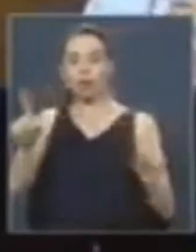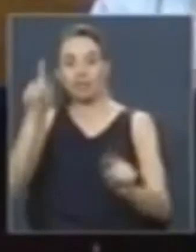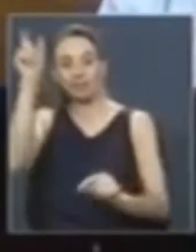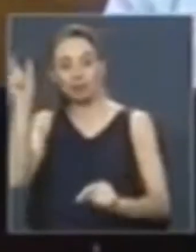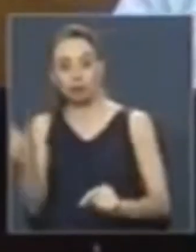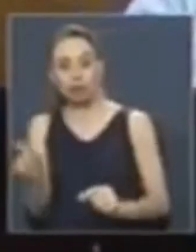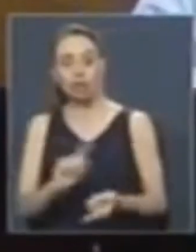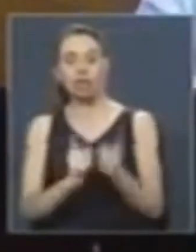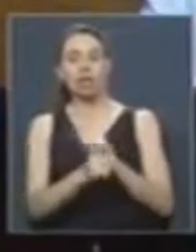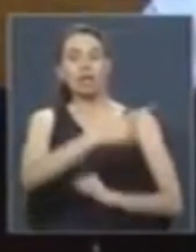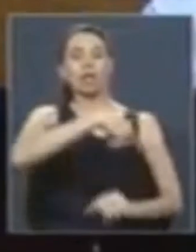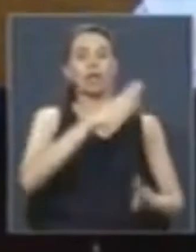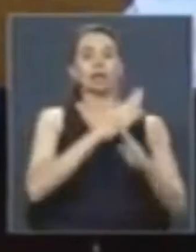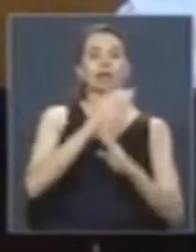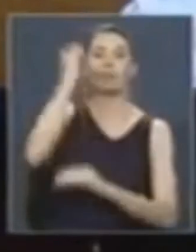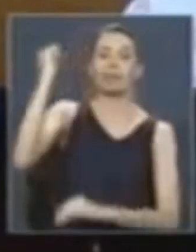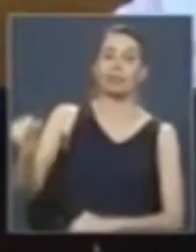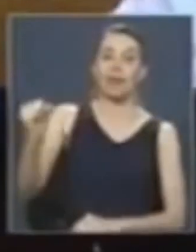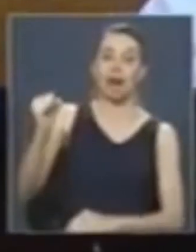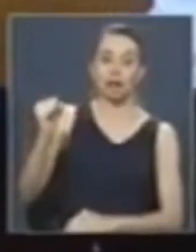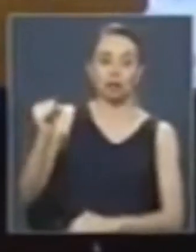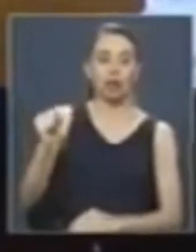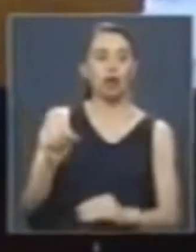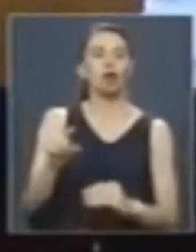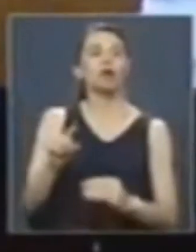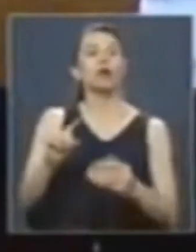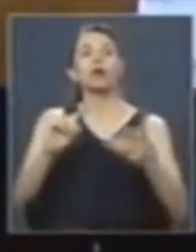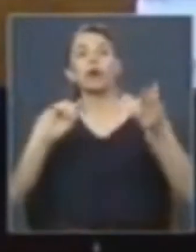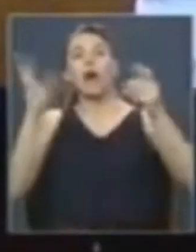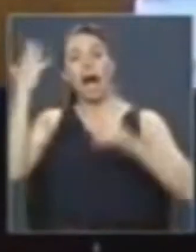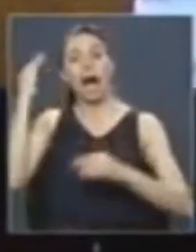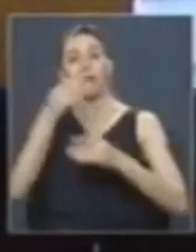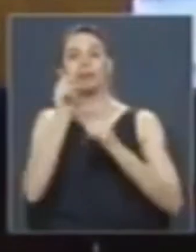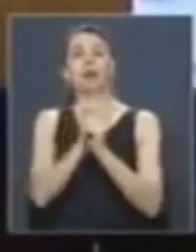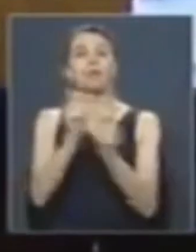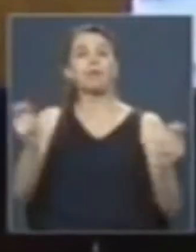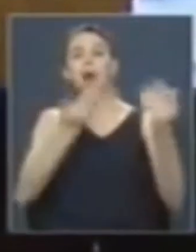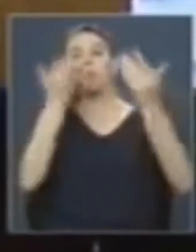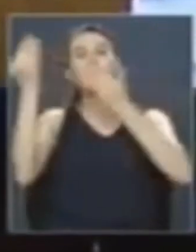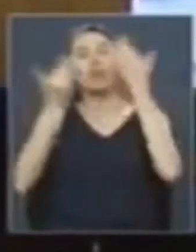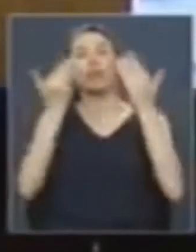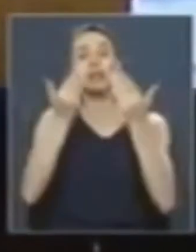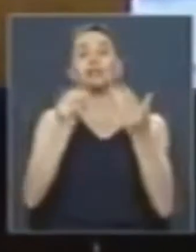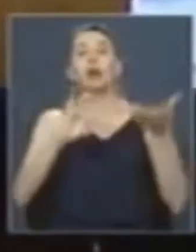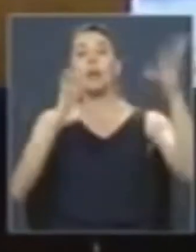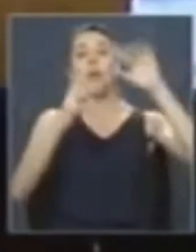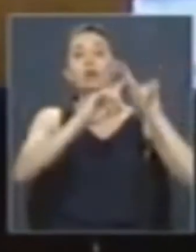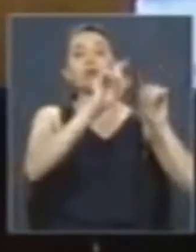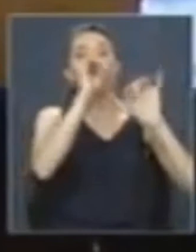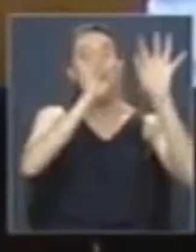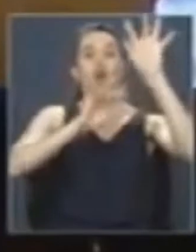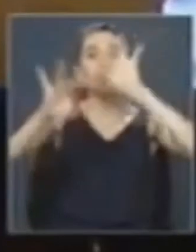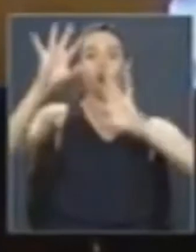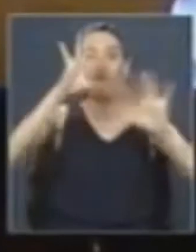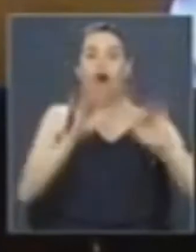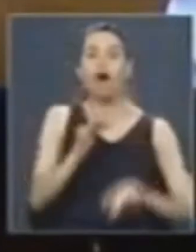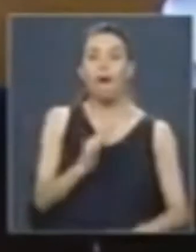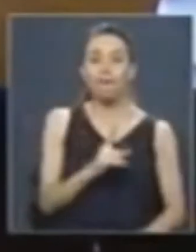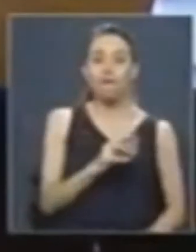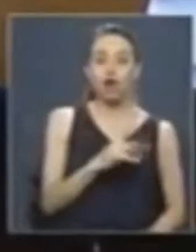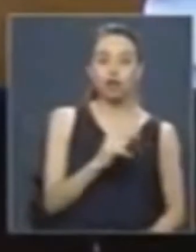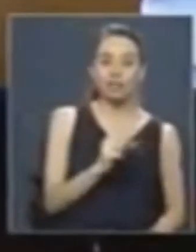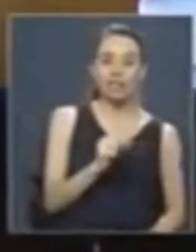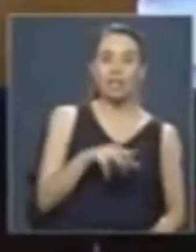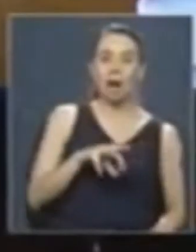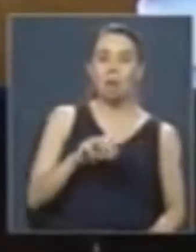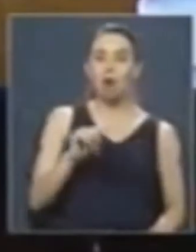pasamos a ser traidores. El mundo multicolor que promovía Florcita Motuda pasó a ser una rígida escenografía